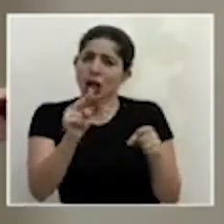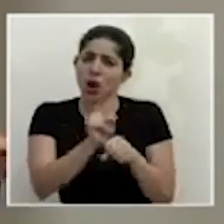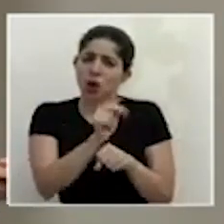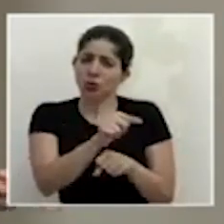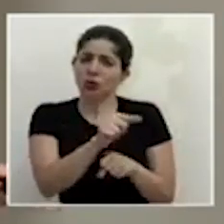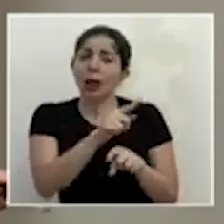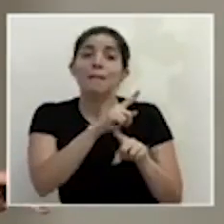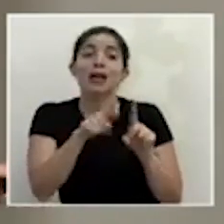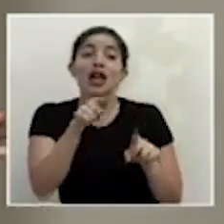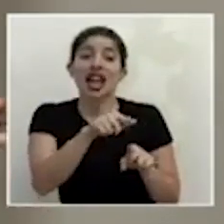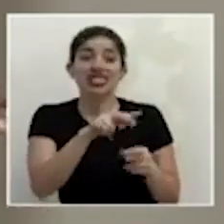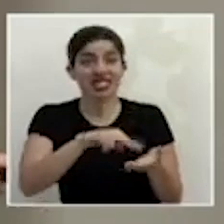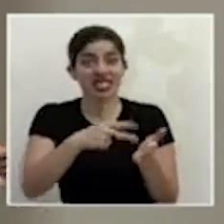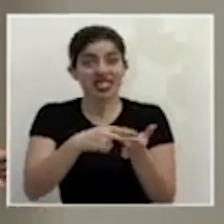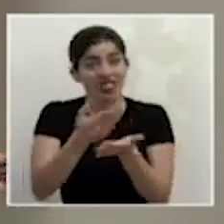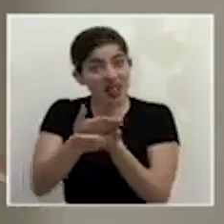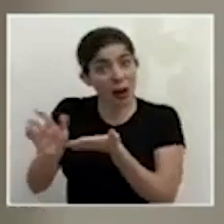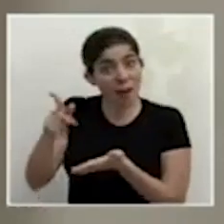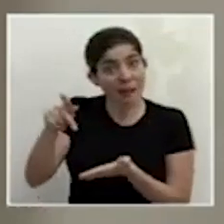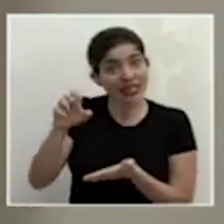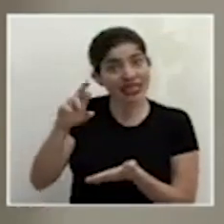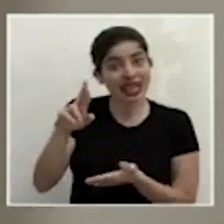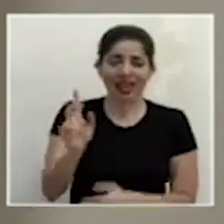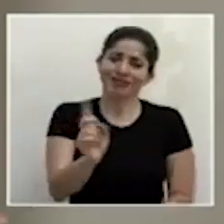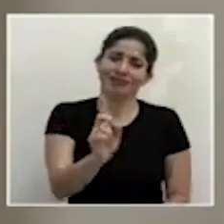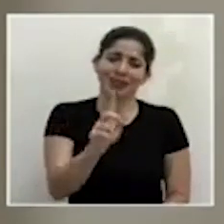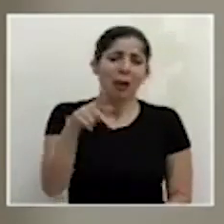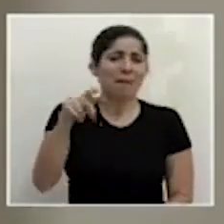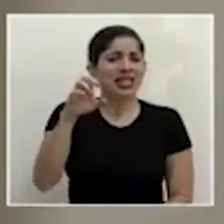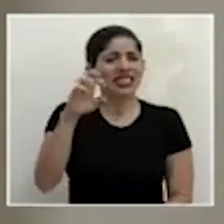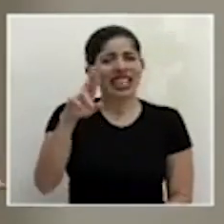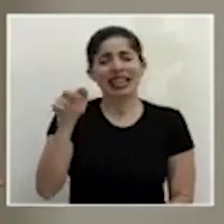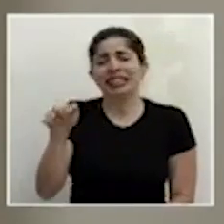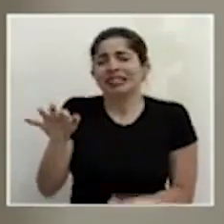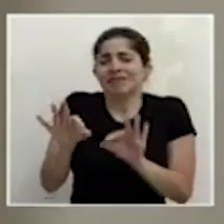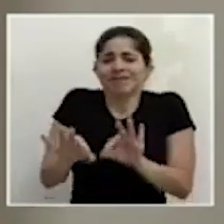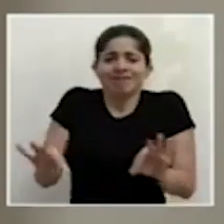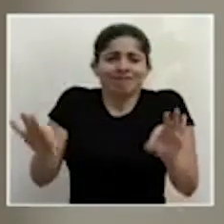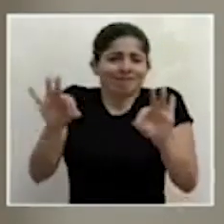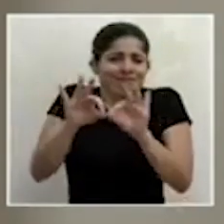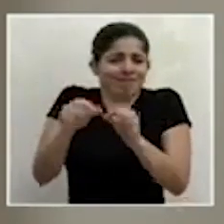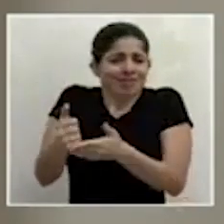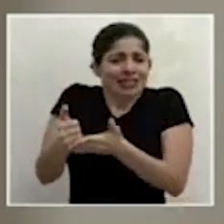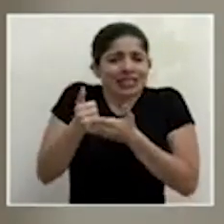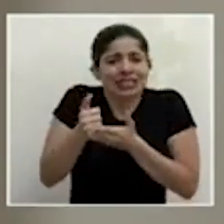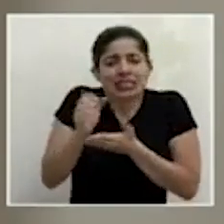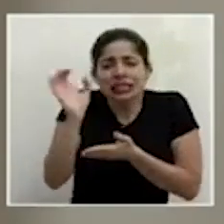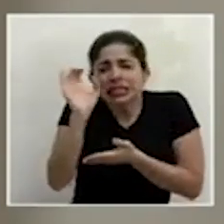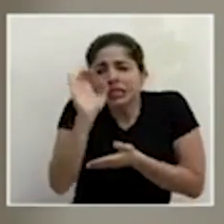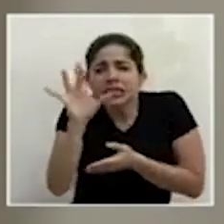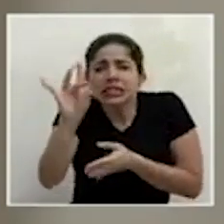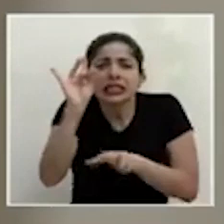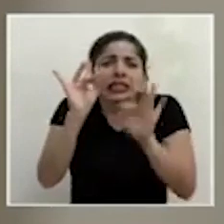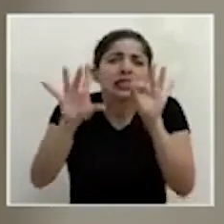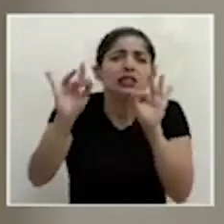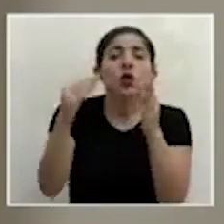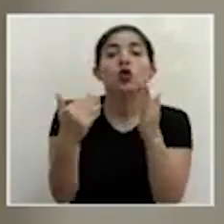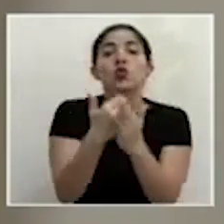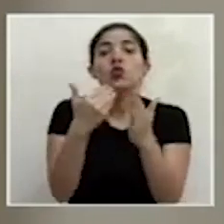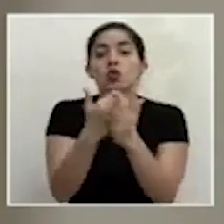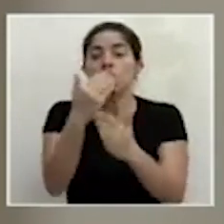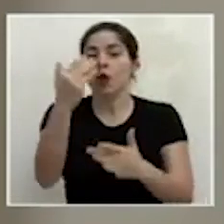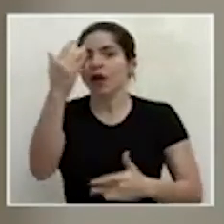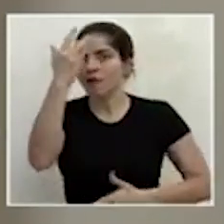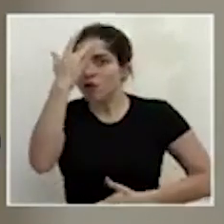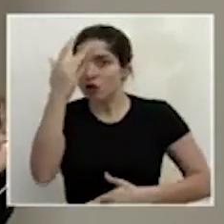no sustituyen las de psr las de psr son indispensables para encontrar los casos nuevos activos para poder